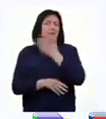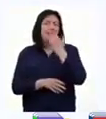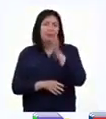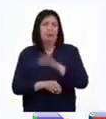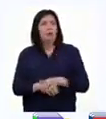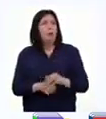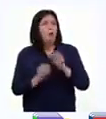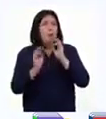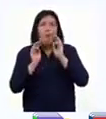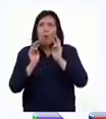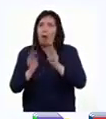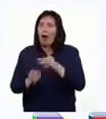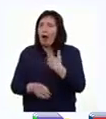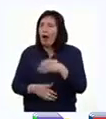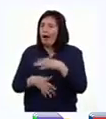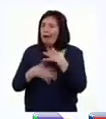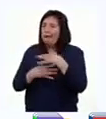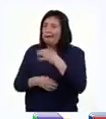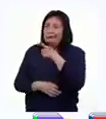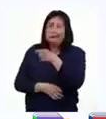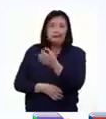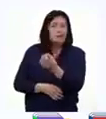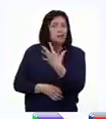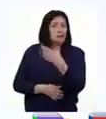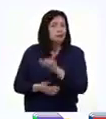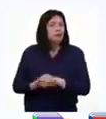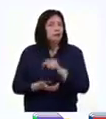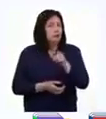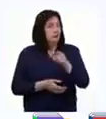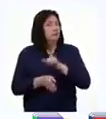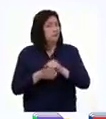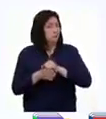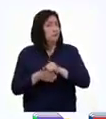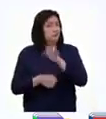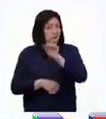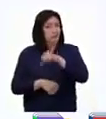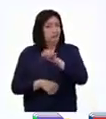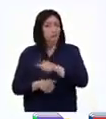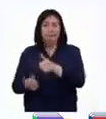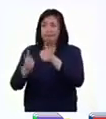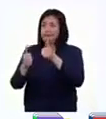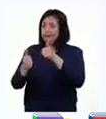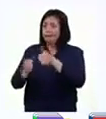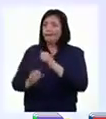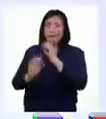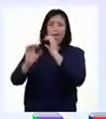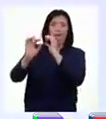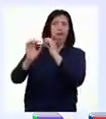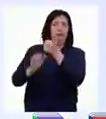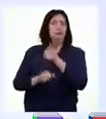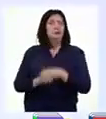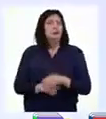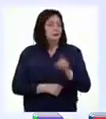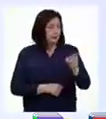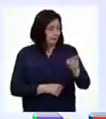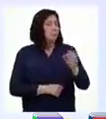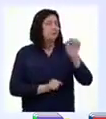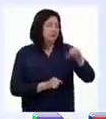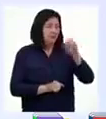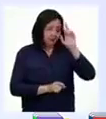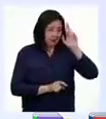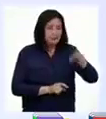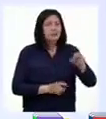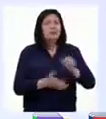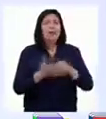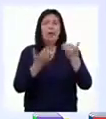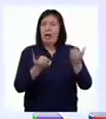mejor. ¡Guau! ¡Qué interesante lo que nos cuenta Leonela! Si sigue practicando, llegará a ser una gran trompetista. Patti, tienes razón.